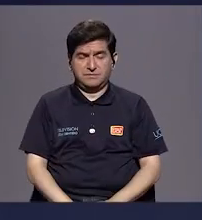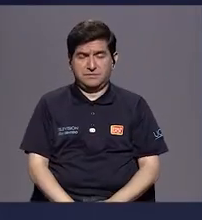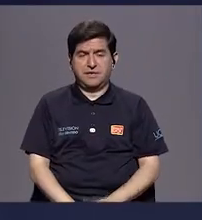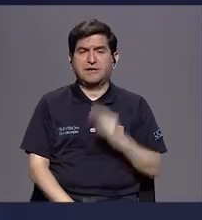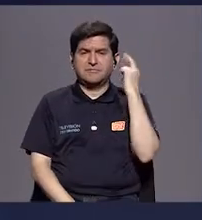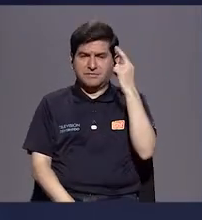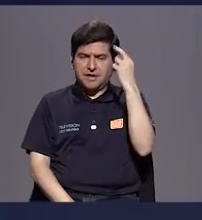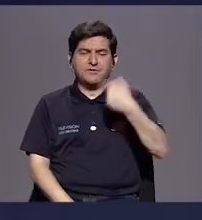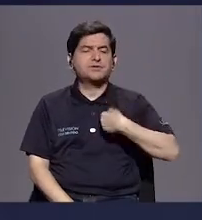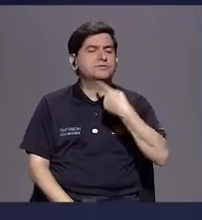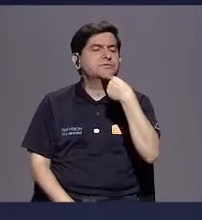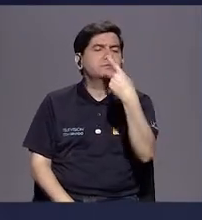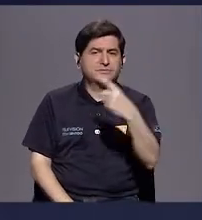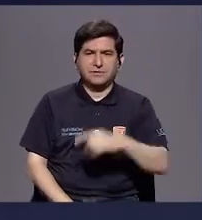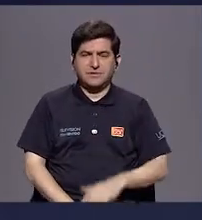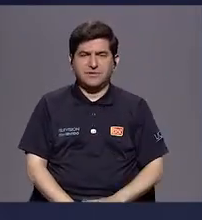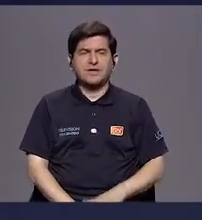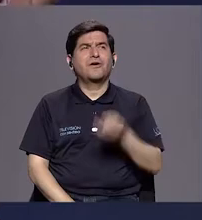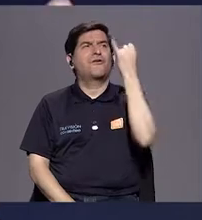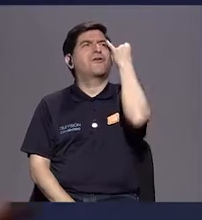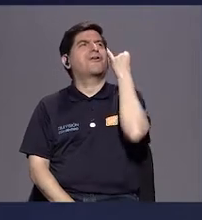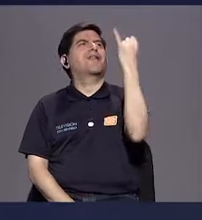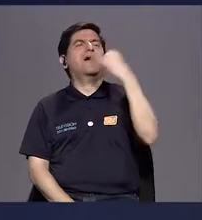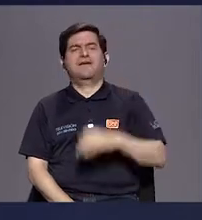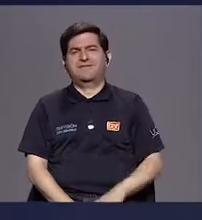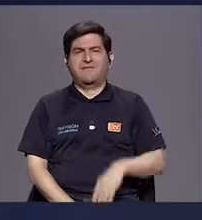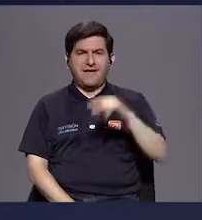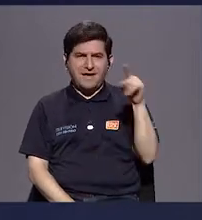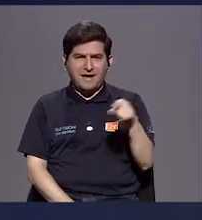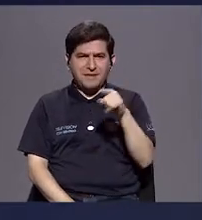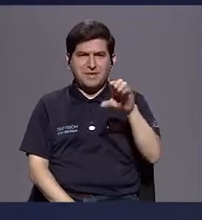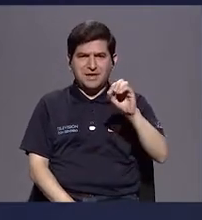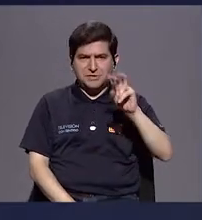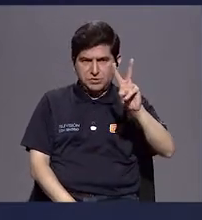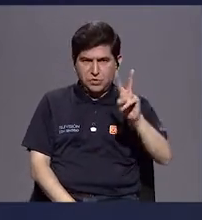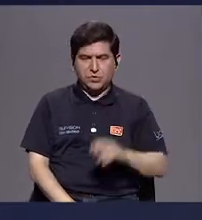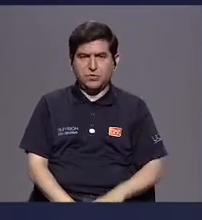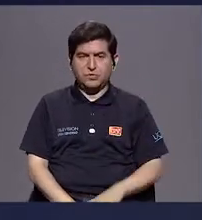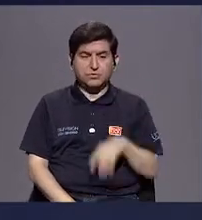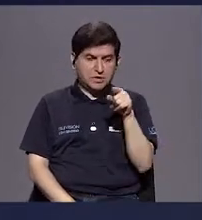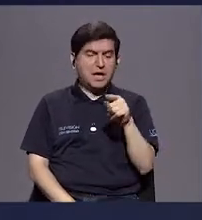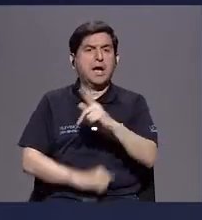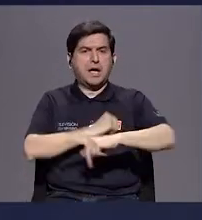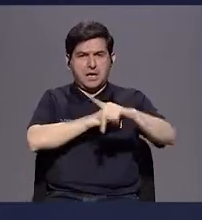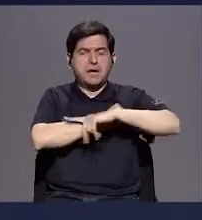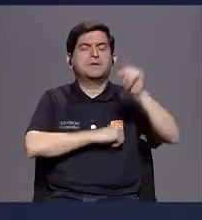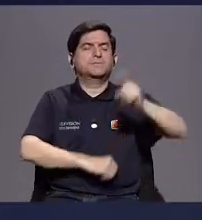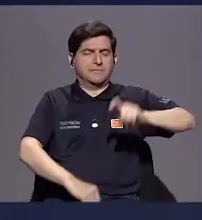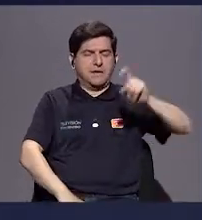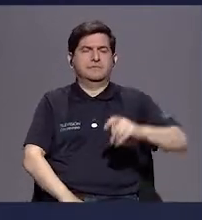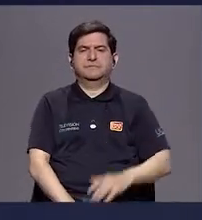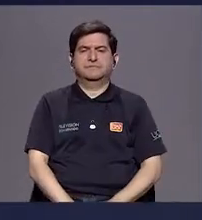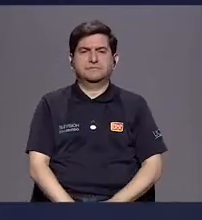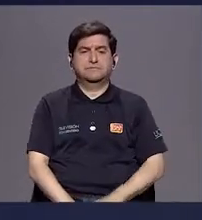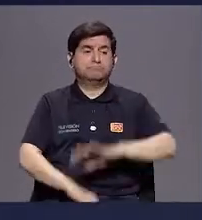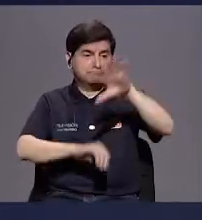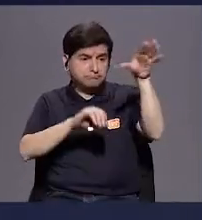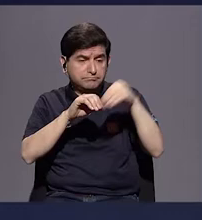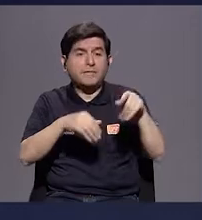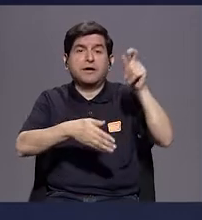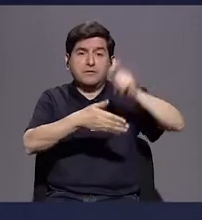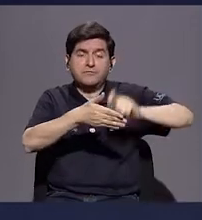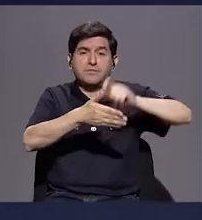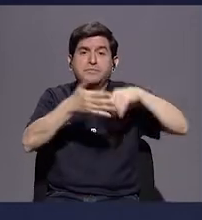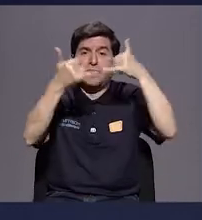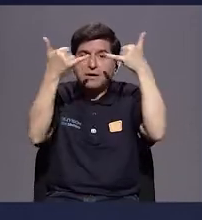pero, o sea, por eso digo, el concepto de descarbonización evidentemente es algo que el país requiere y podemos, además se